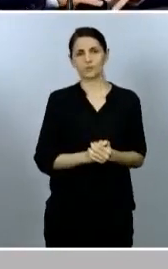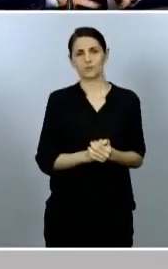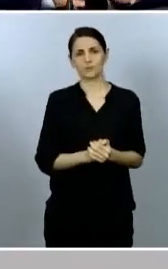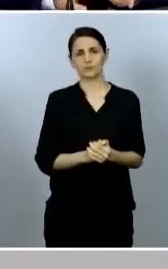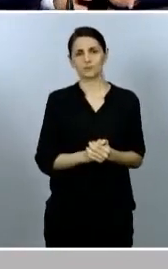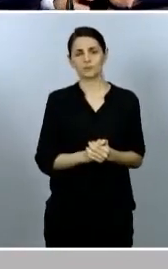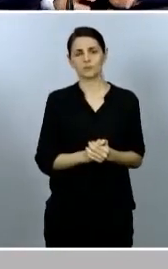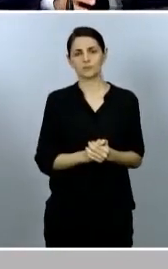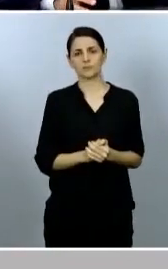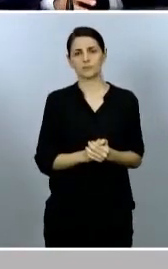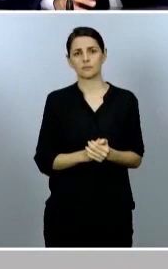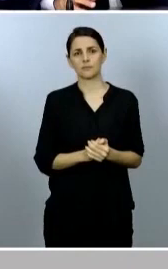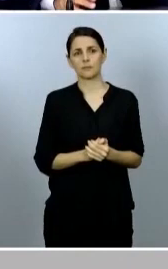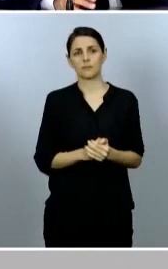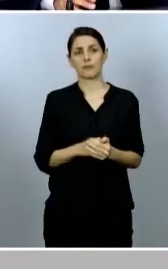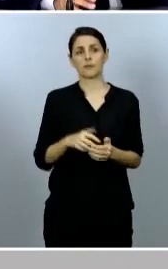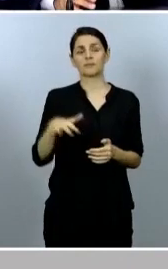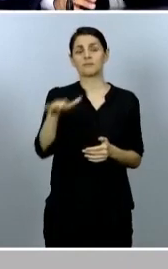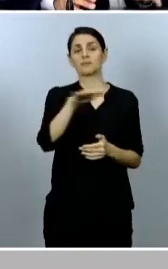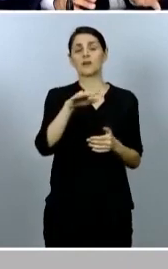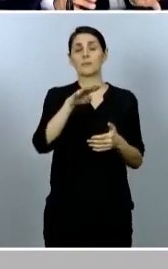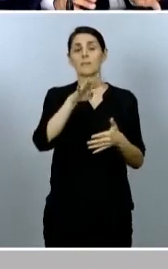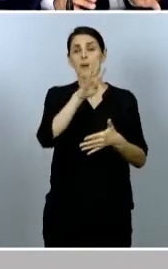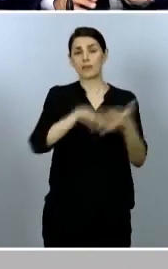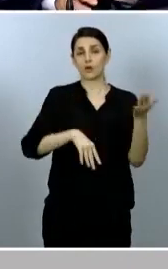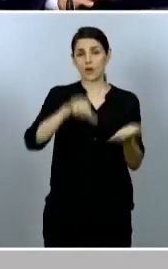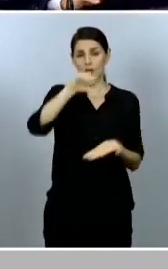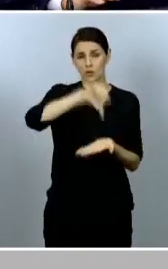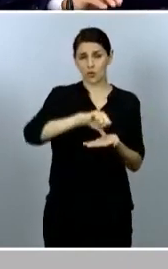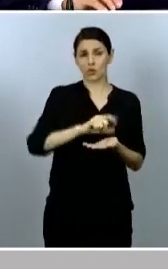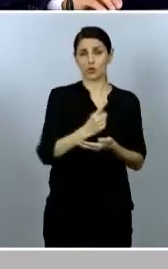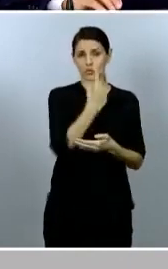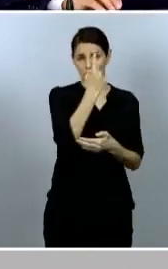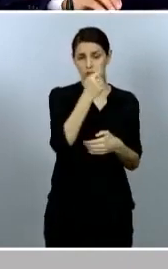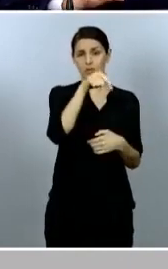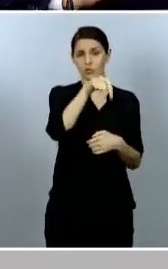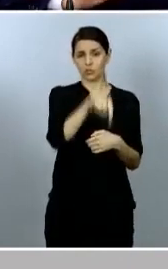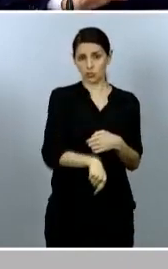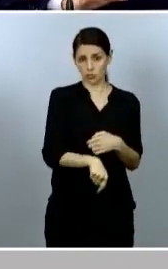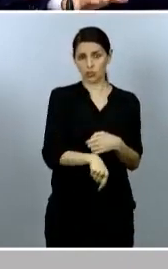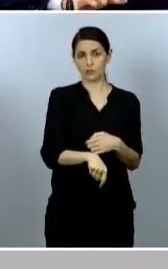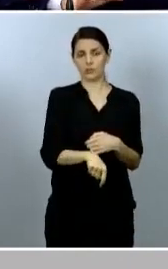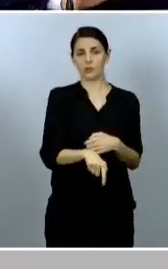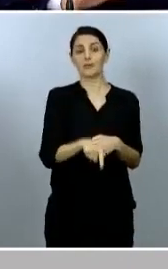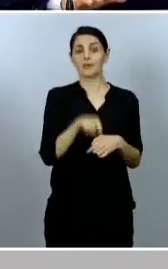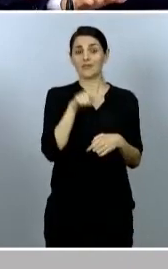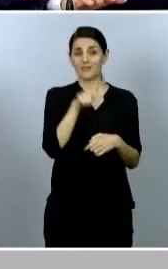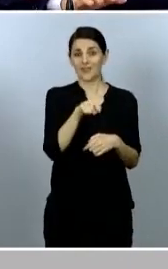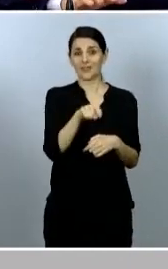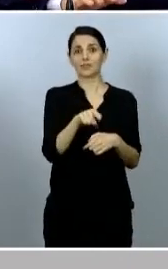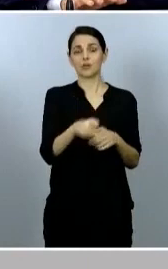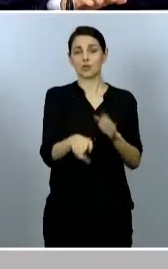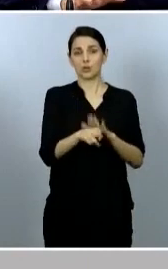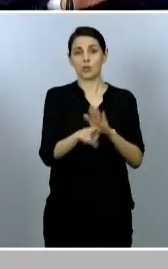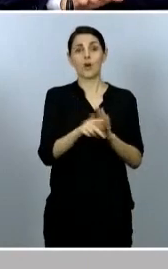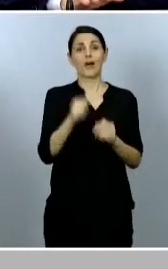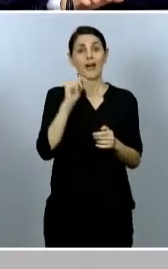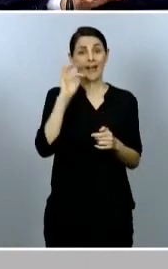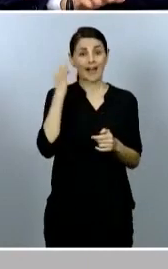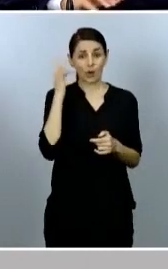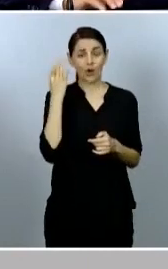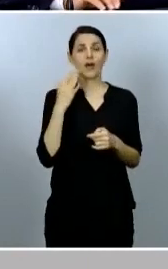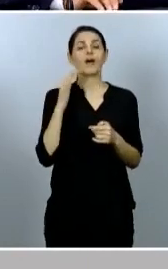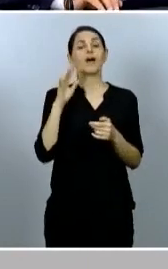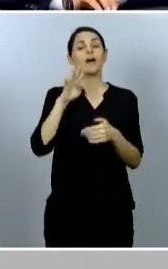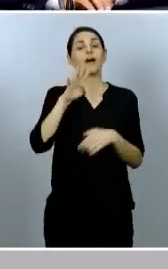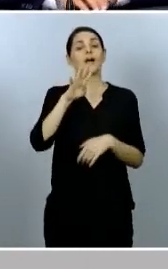de Barcelona, Metropolitana Norte, Metropolitana Sud, excepto el Plan de Esgarraf, Gerona, Cataluña Central y